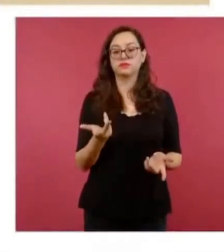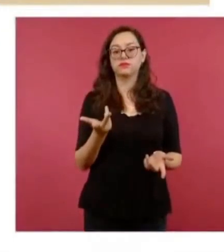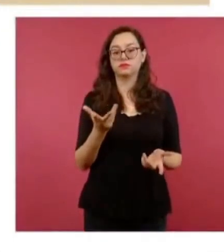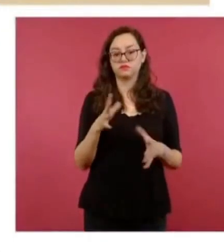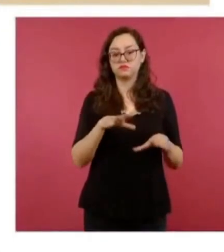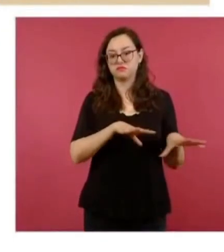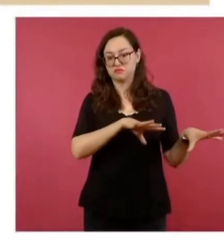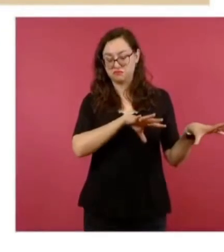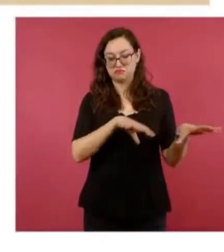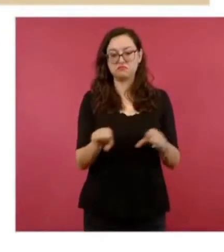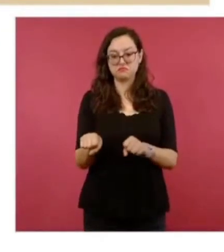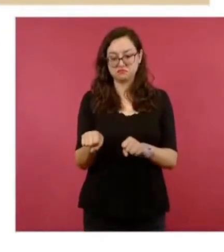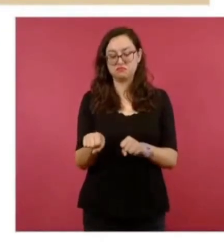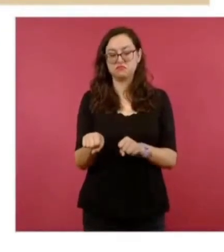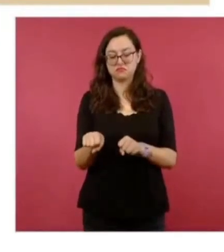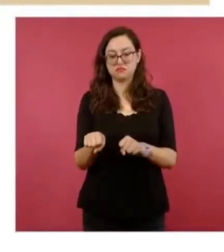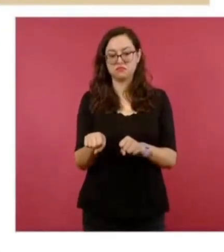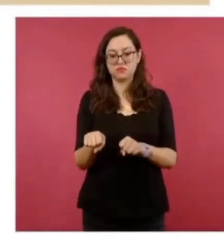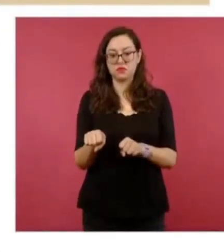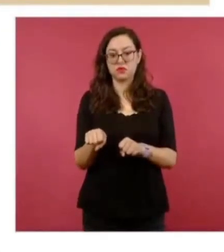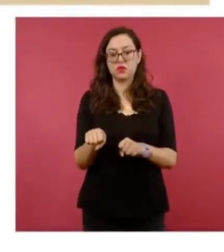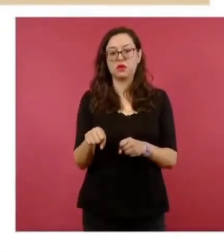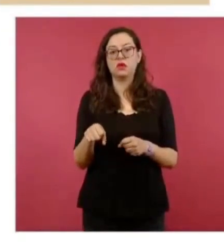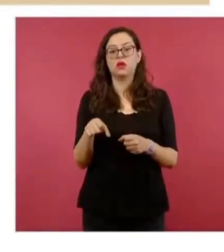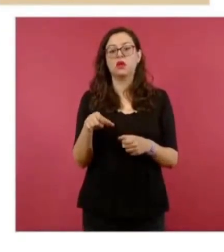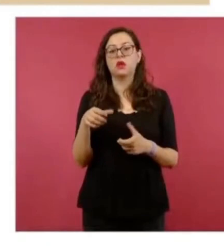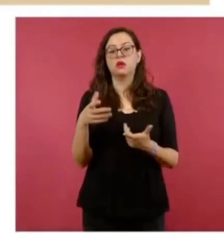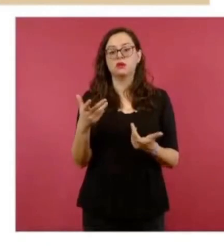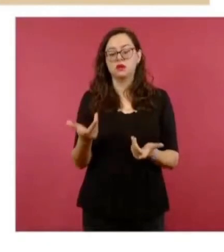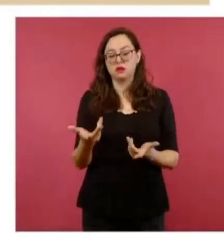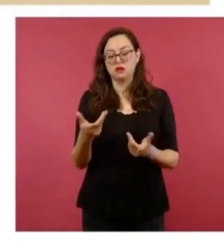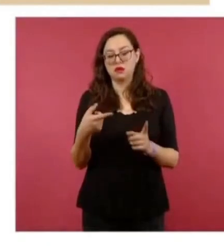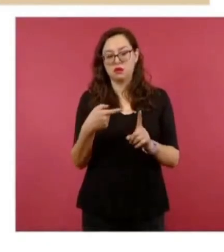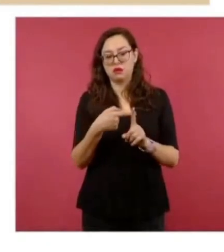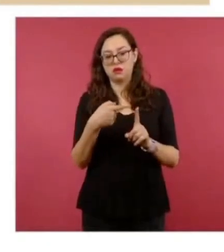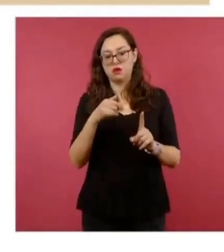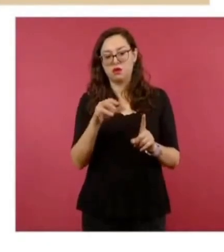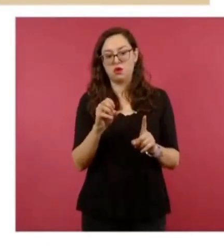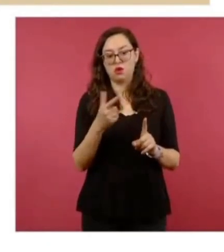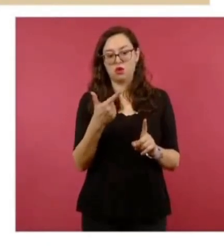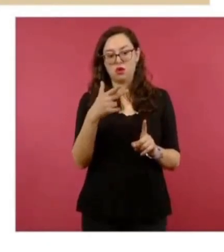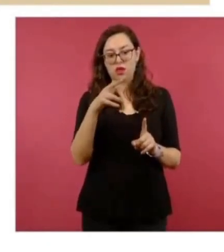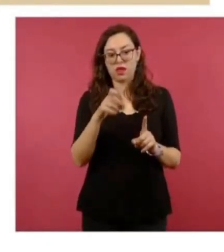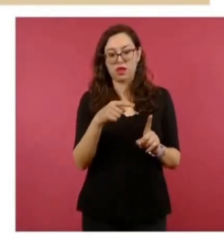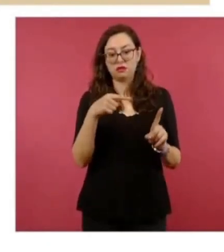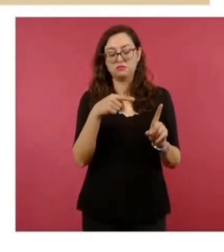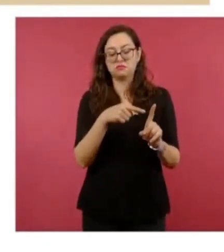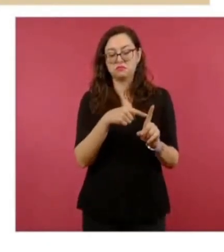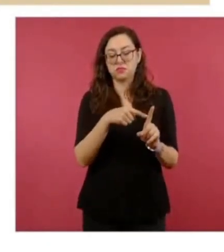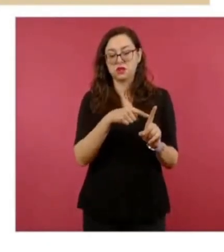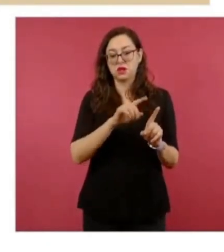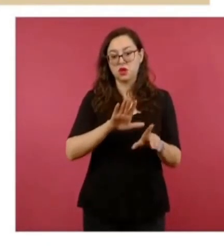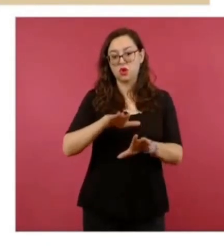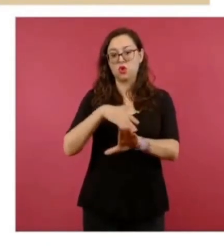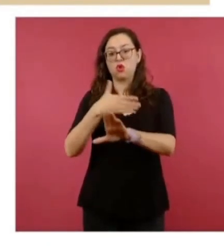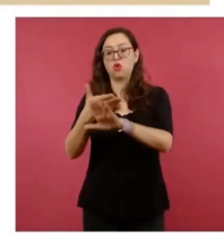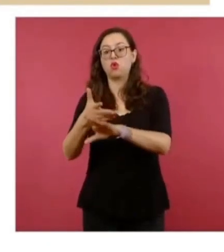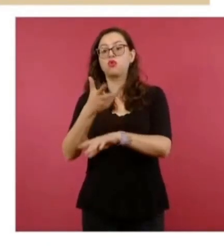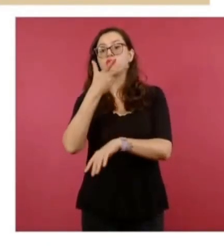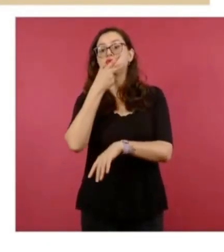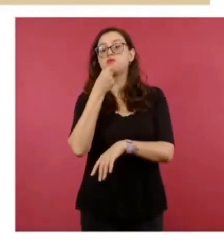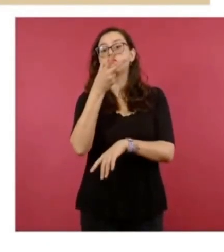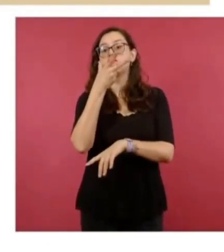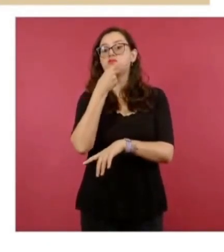precisamente también de la de Jalisco, CONACE, tras complementar la orden de aprehensión por el delito de secuestro de un hombre de identidad